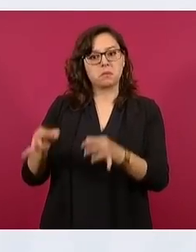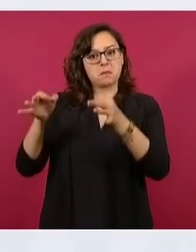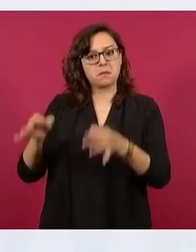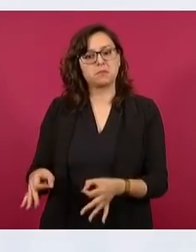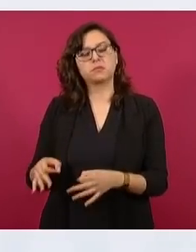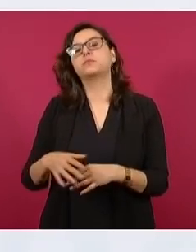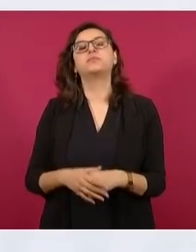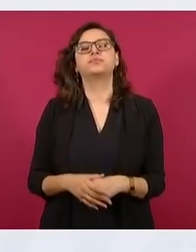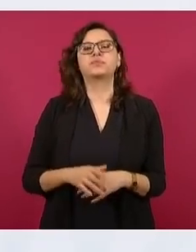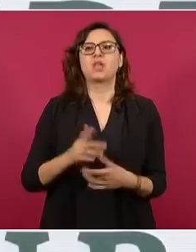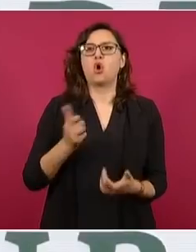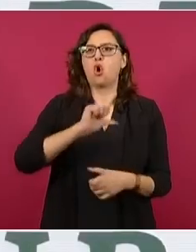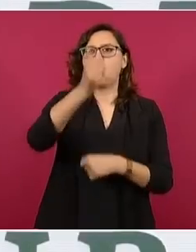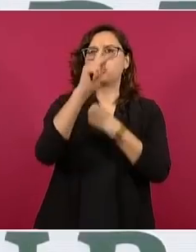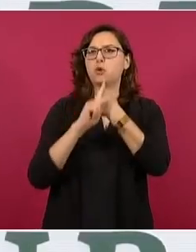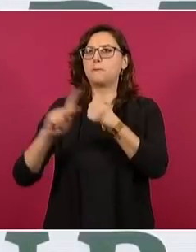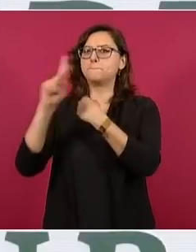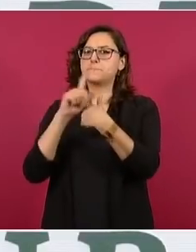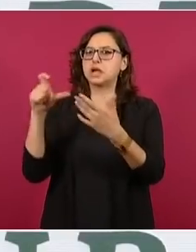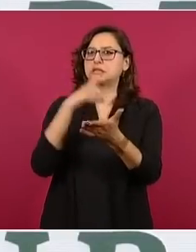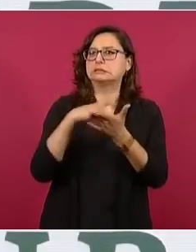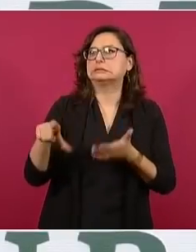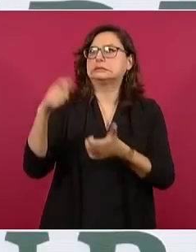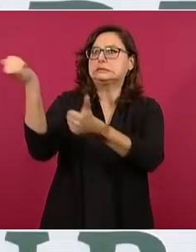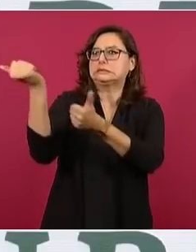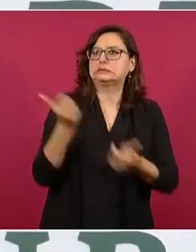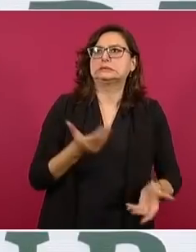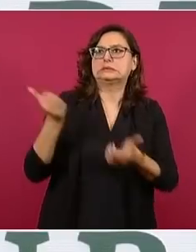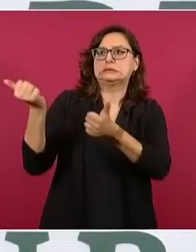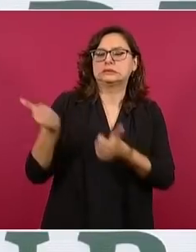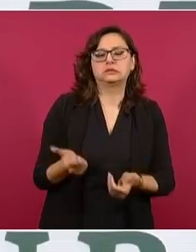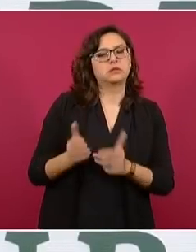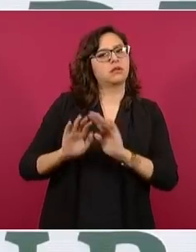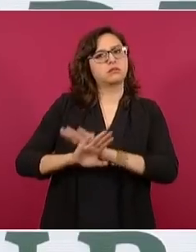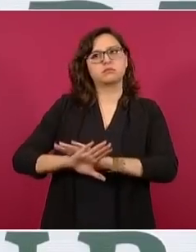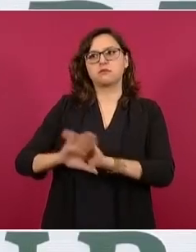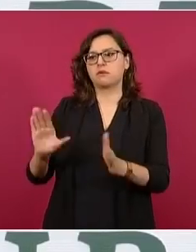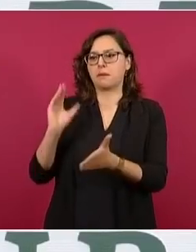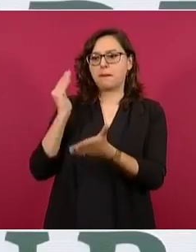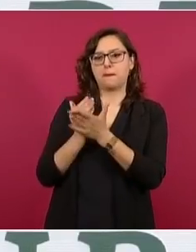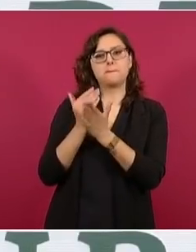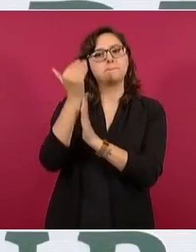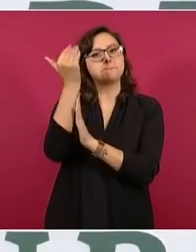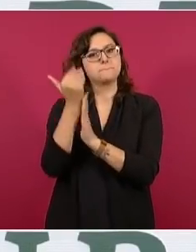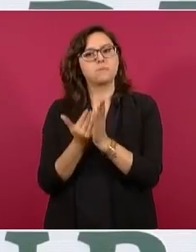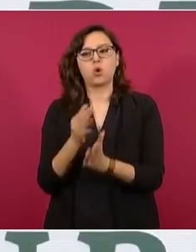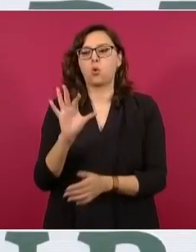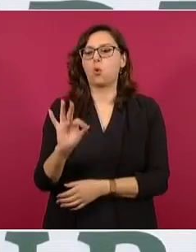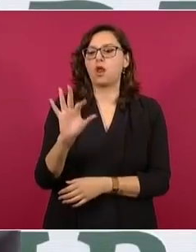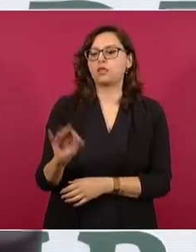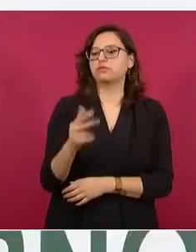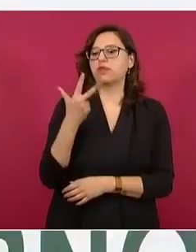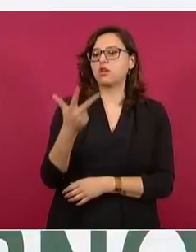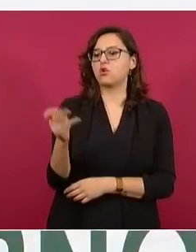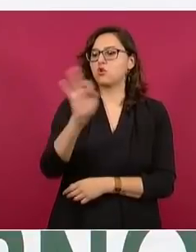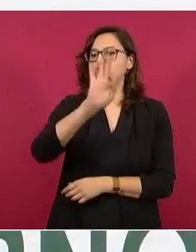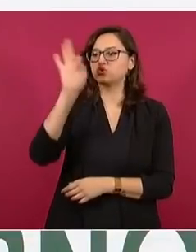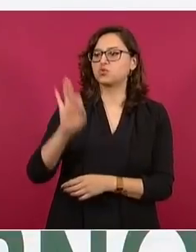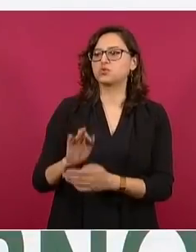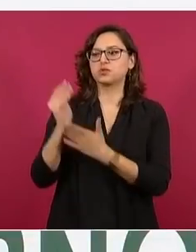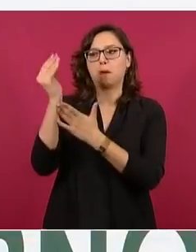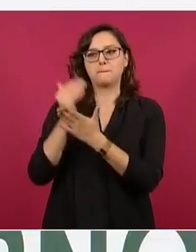48 por ciento en este tiempo. Esto ha sido posible porque se han rehabilitado las seis